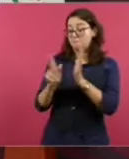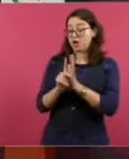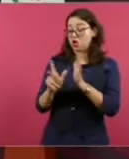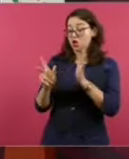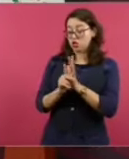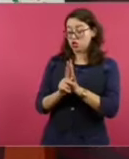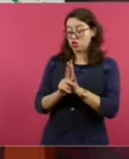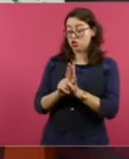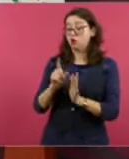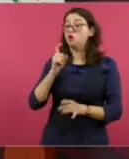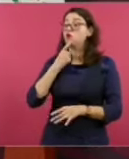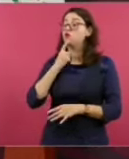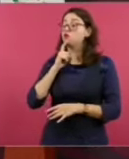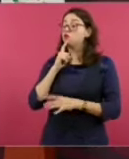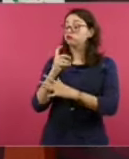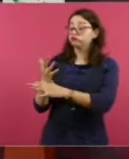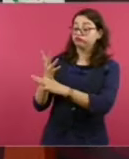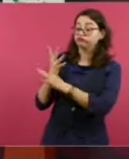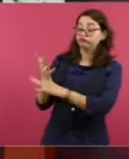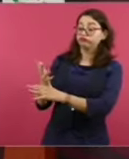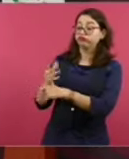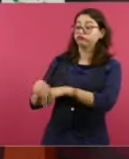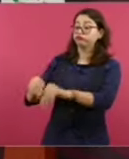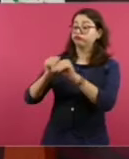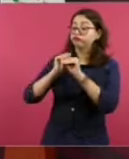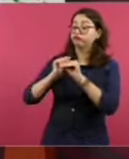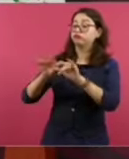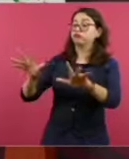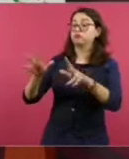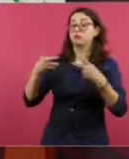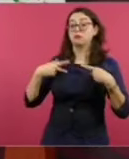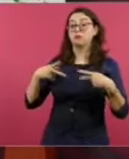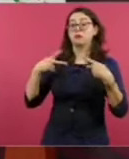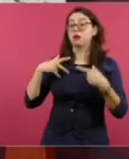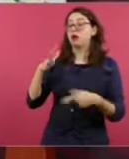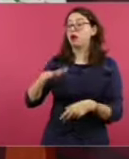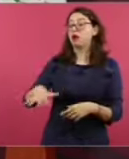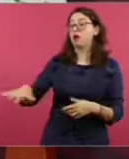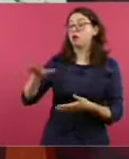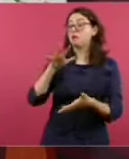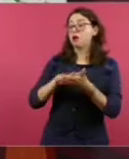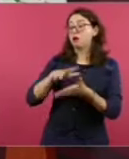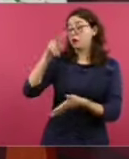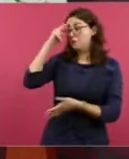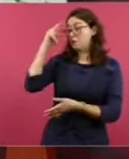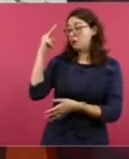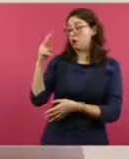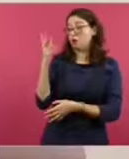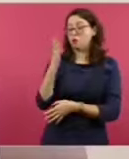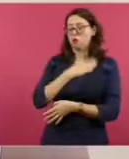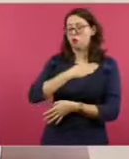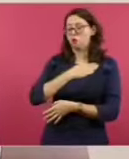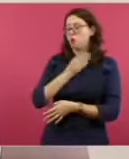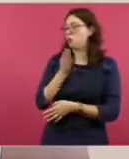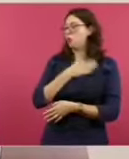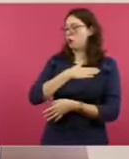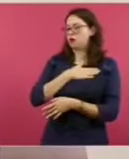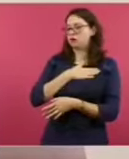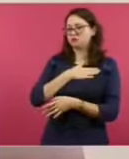y muy buena, lo mejor que tenemos en México. Eso es lo que yo dije.